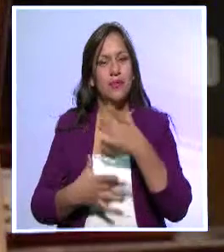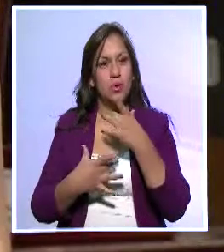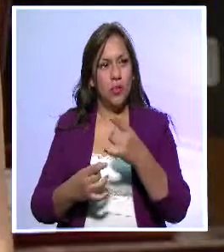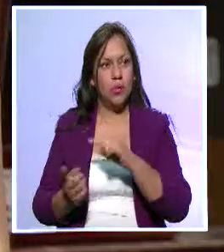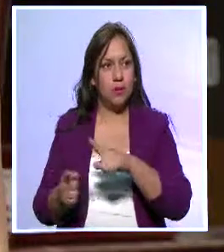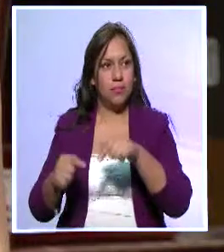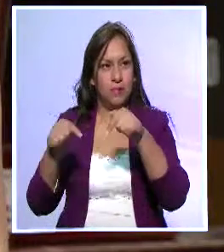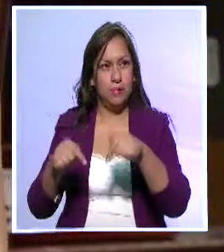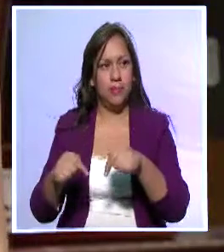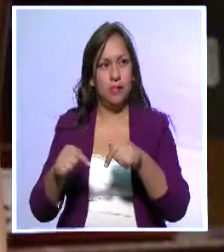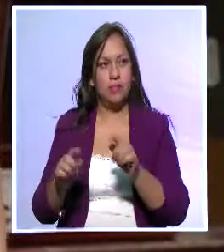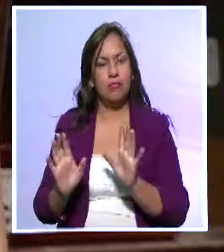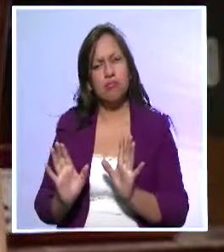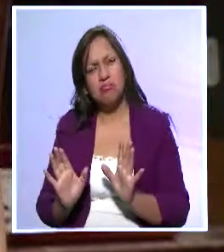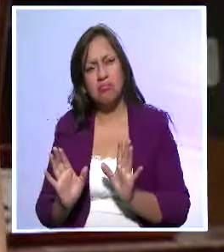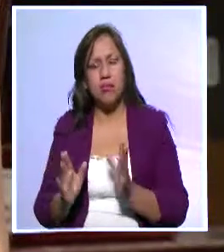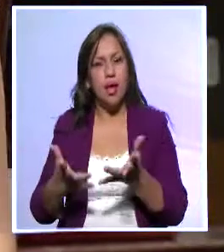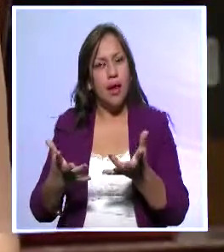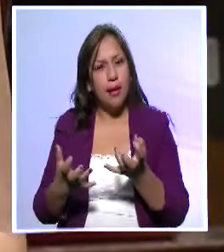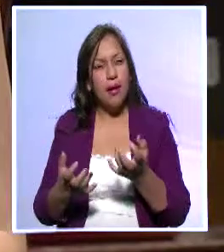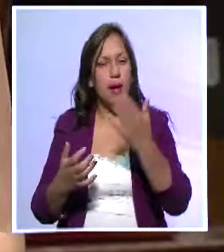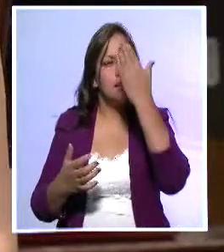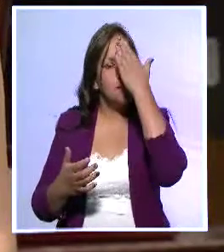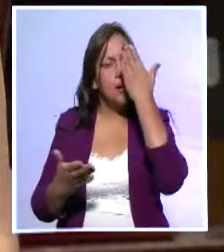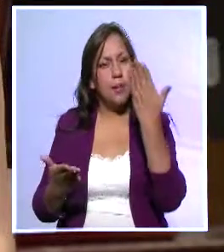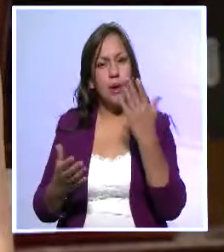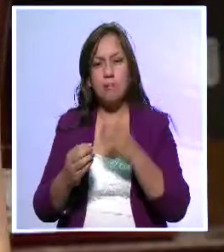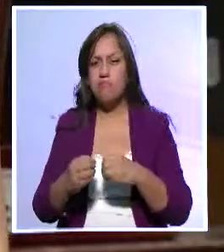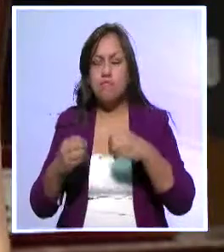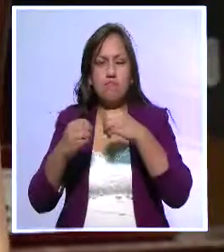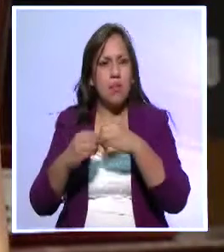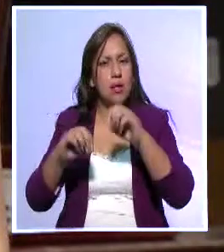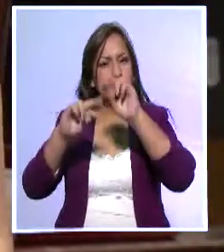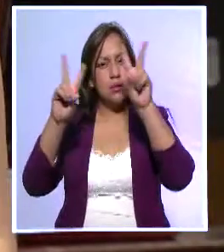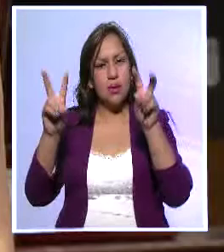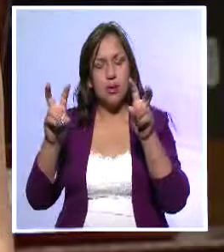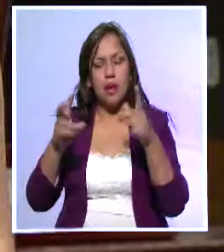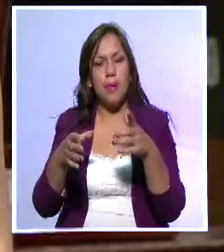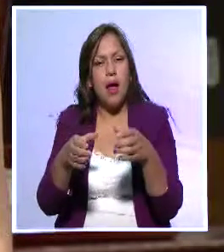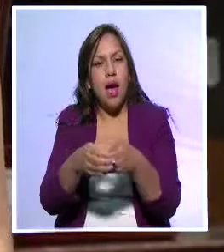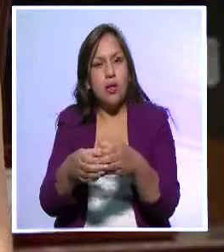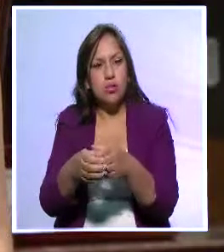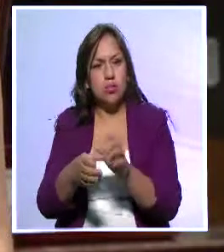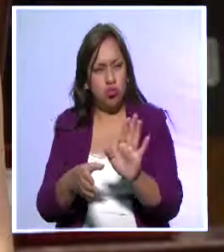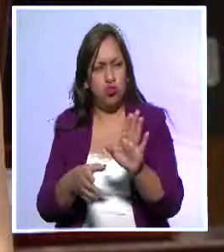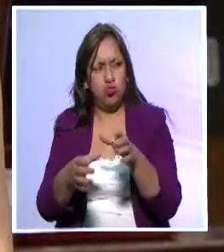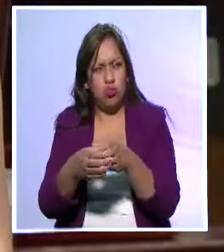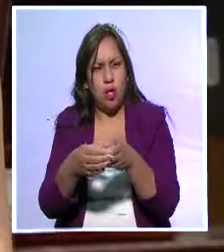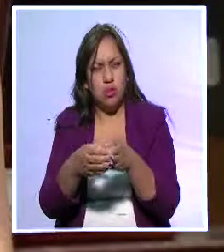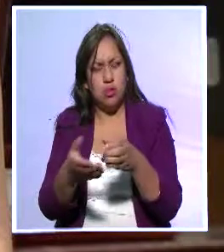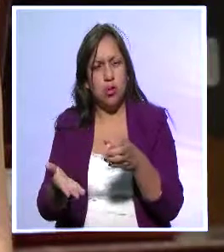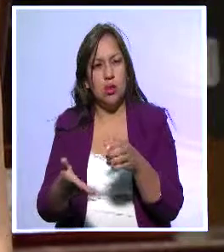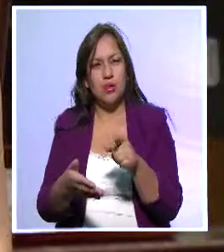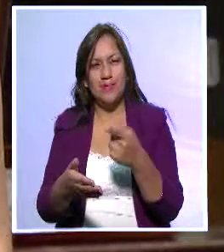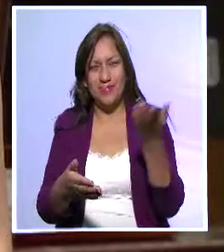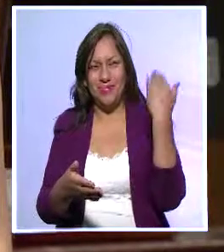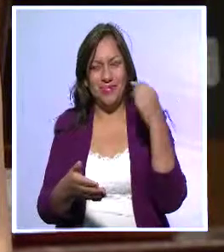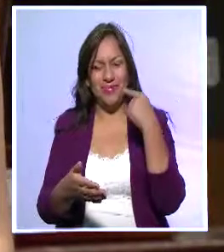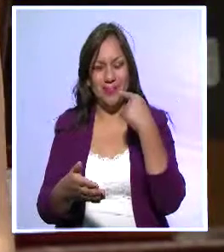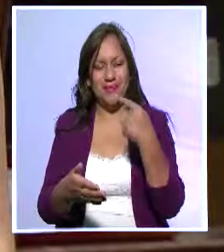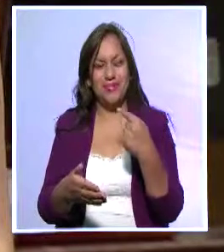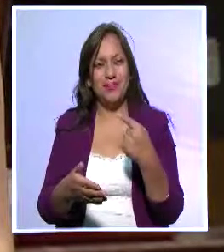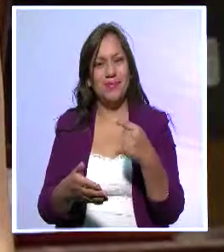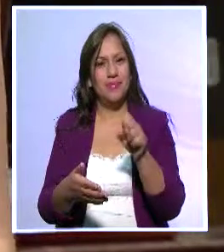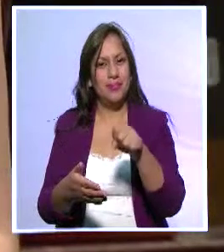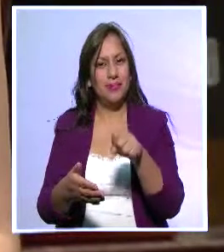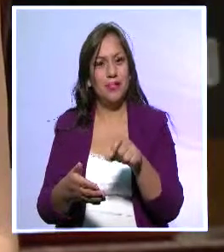tenerlo con nosotros, un poco para conocer un poco más respecto de esta asociación que decíamos en la presentación de esta entrevista